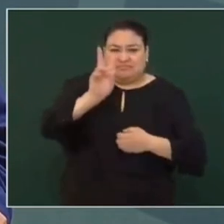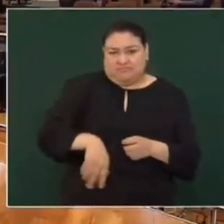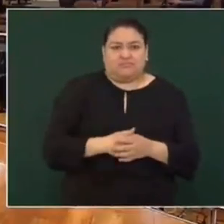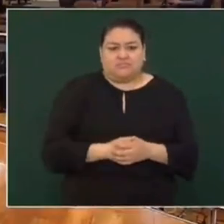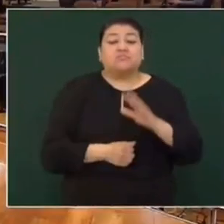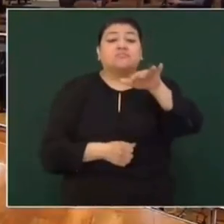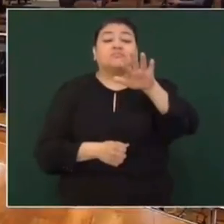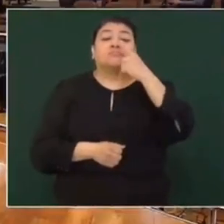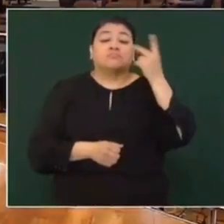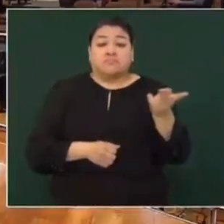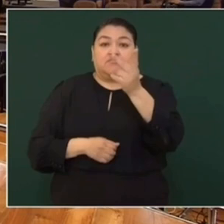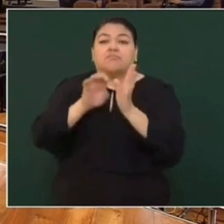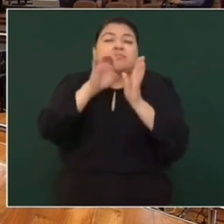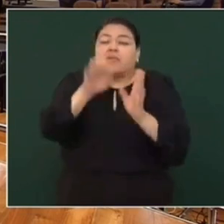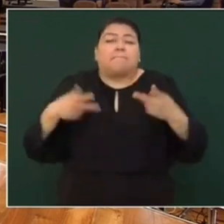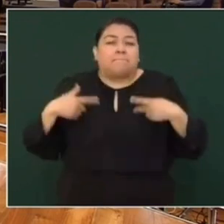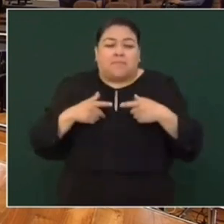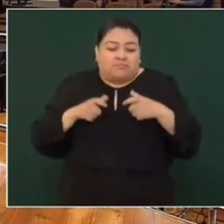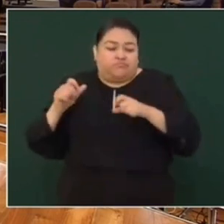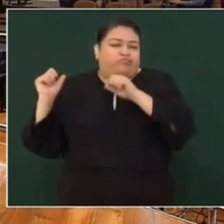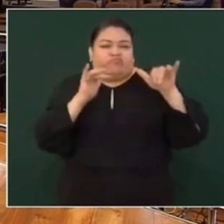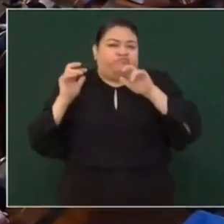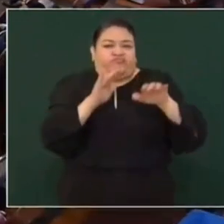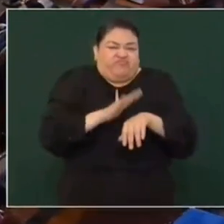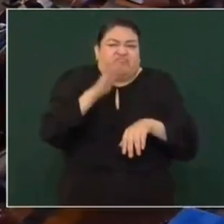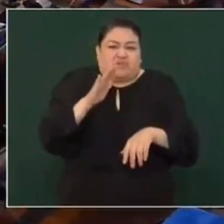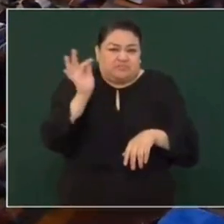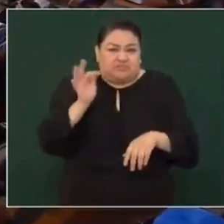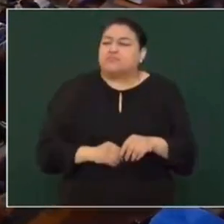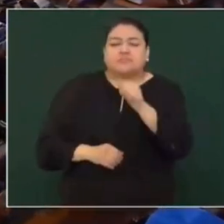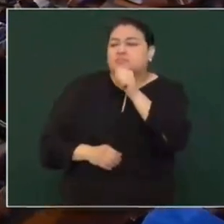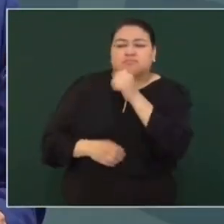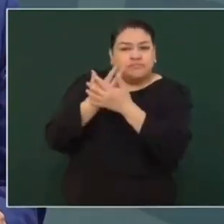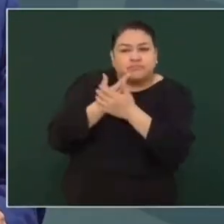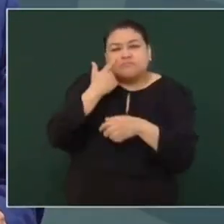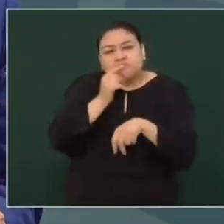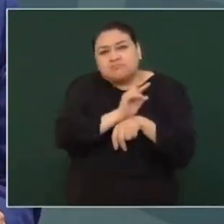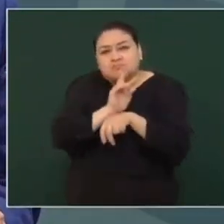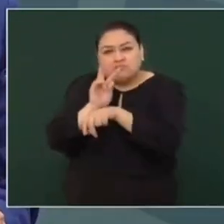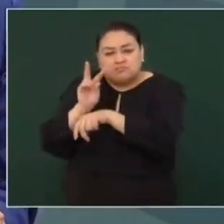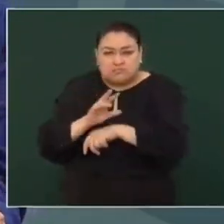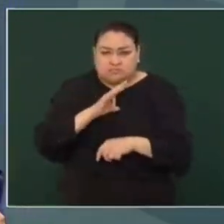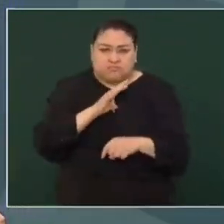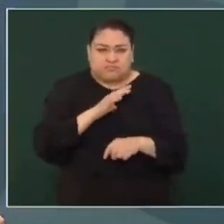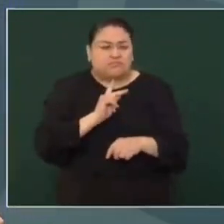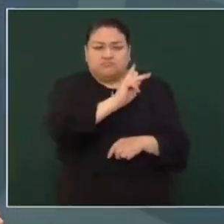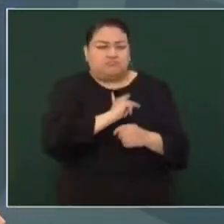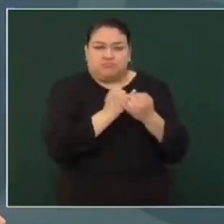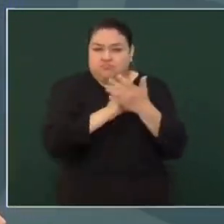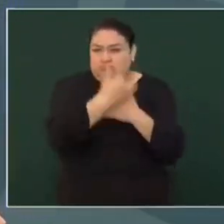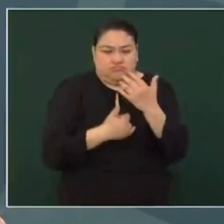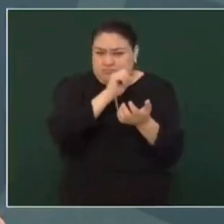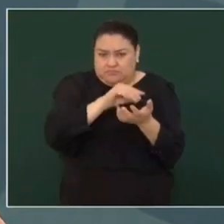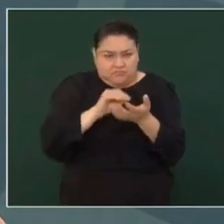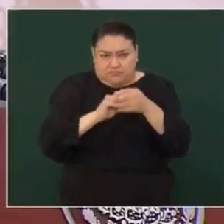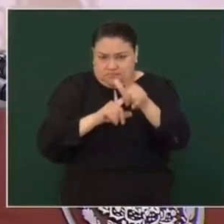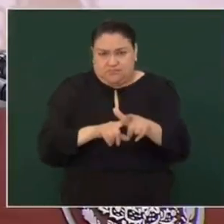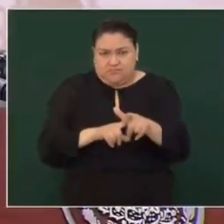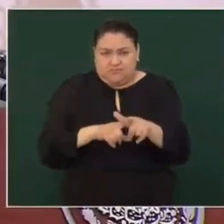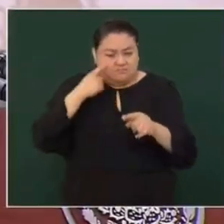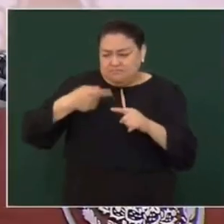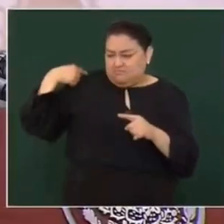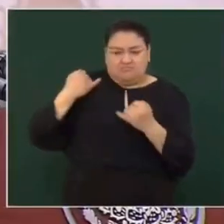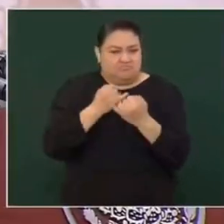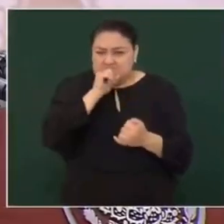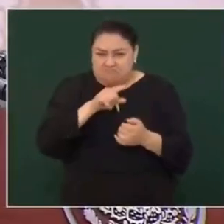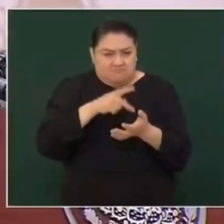¿Habría alguna preparación especial justo por si se incrementa? No sé si el canciller pudiera también hablar. Estamos pendientes nada más, pero tenemos el mismo plan que se